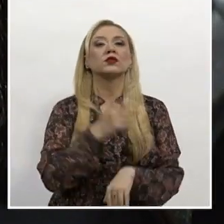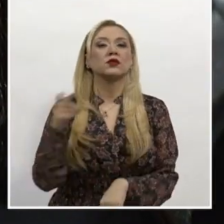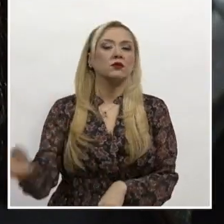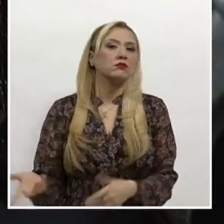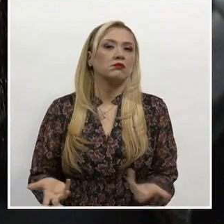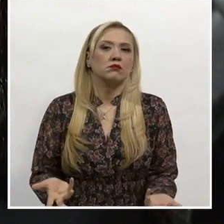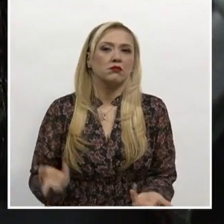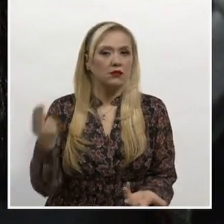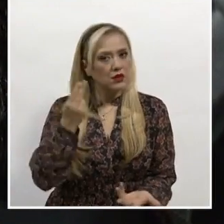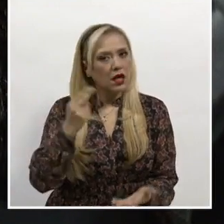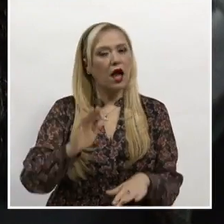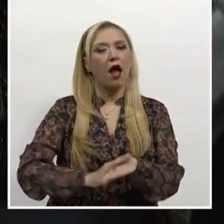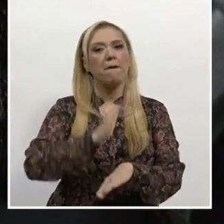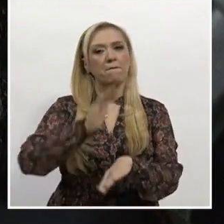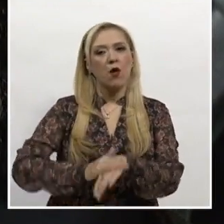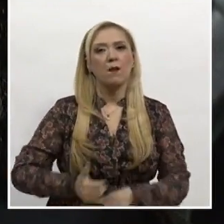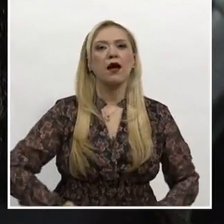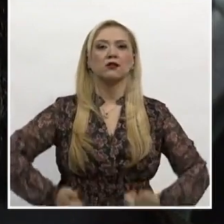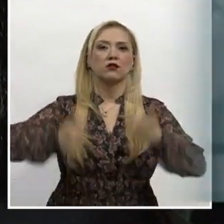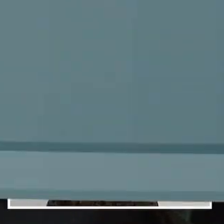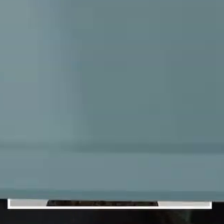para obtener aprobación social.